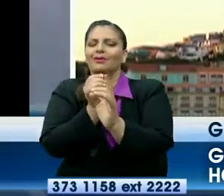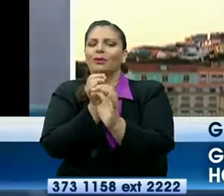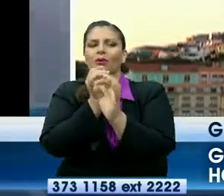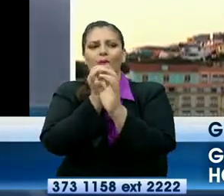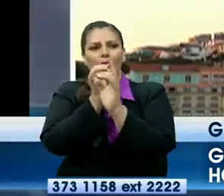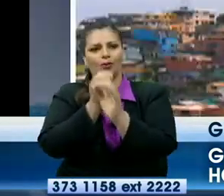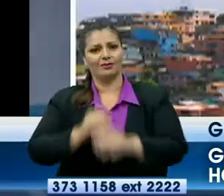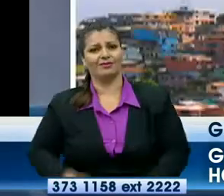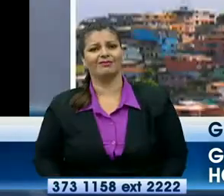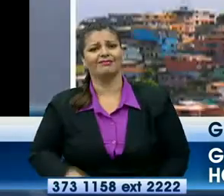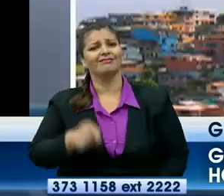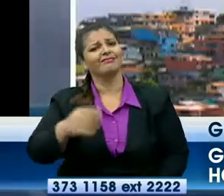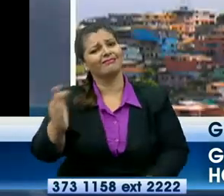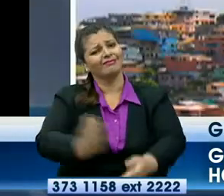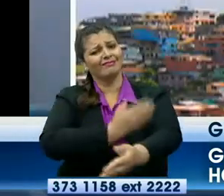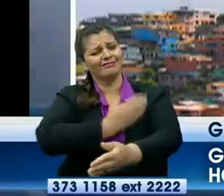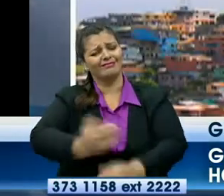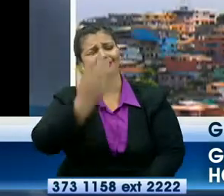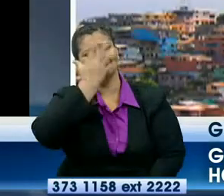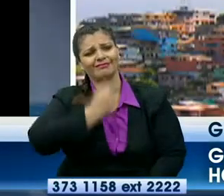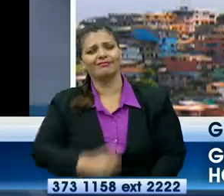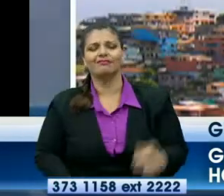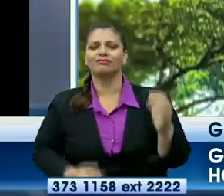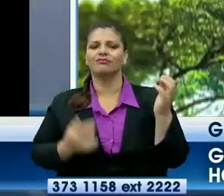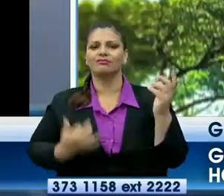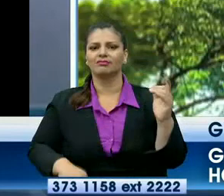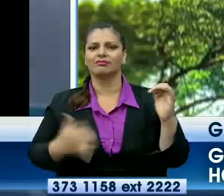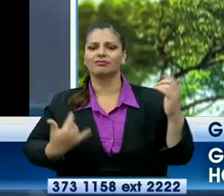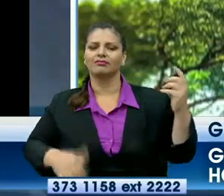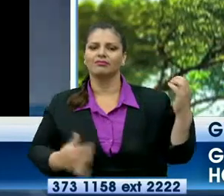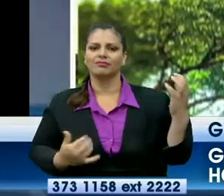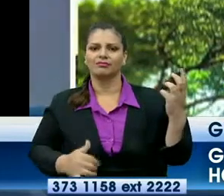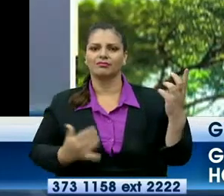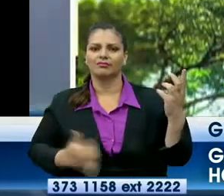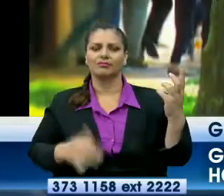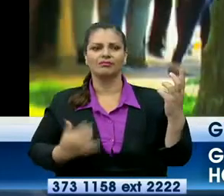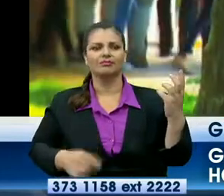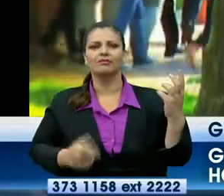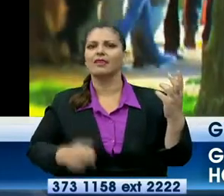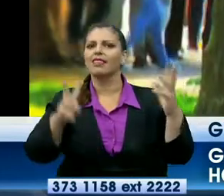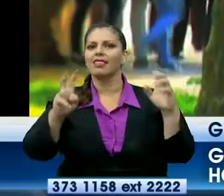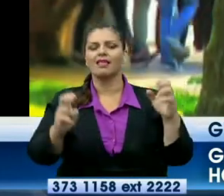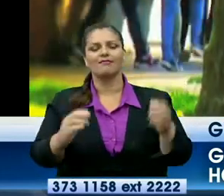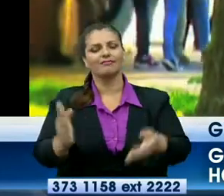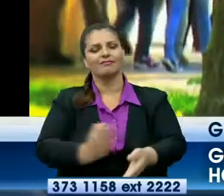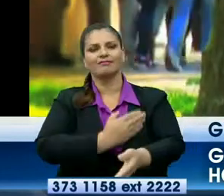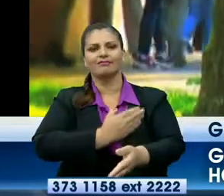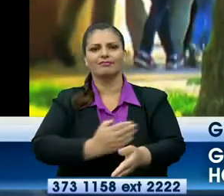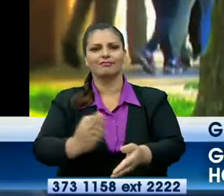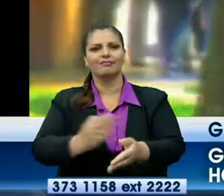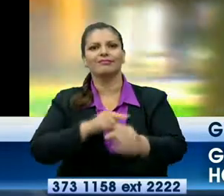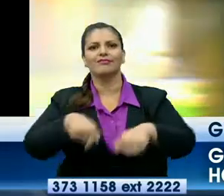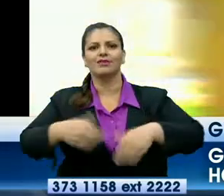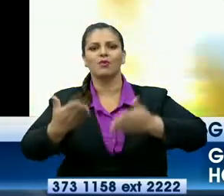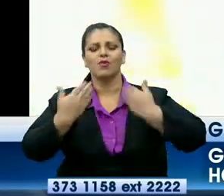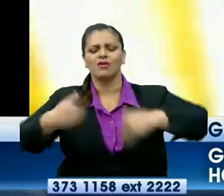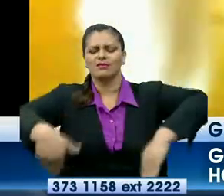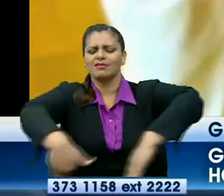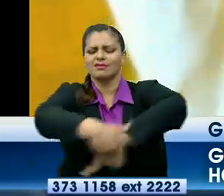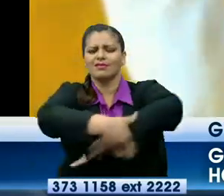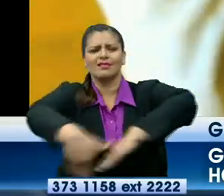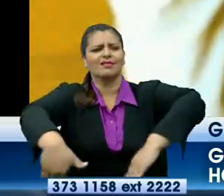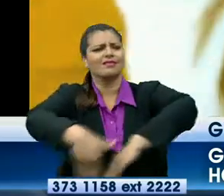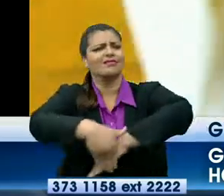las guitarras, son las calles de mi ciudad.